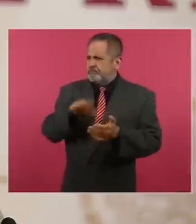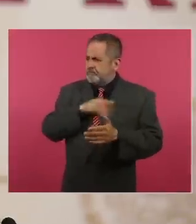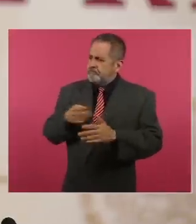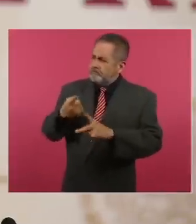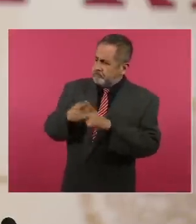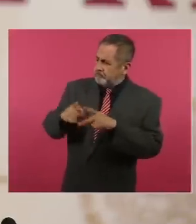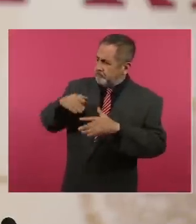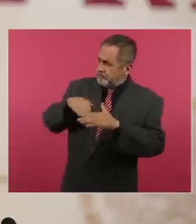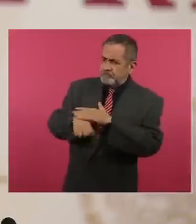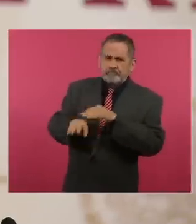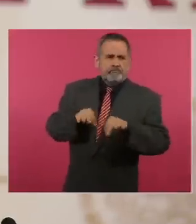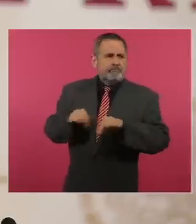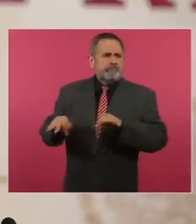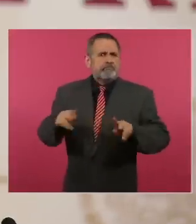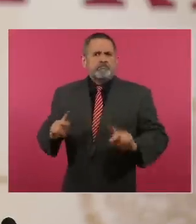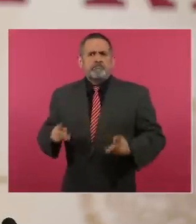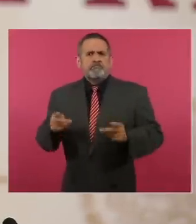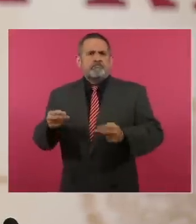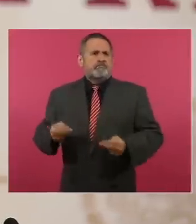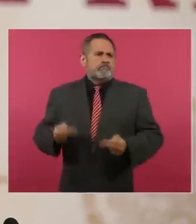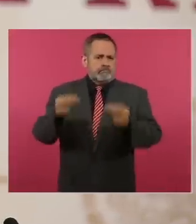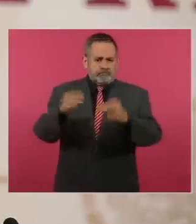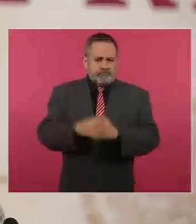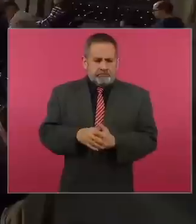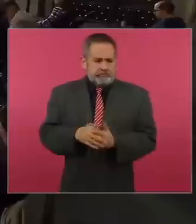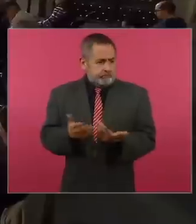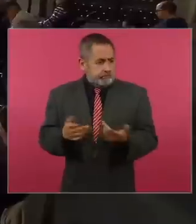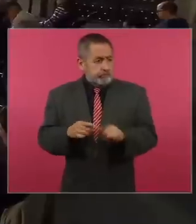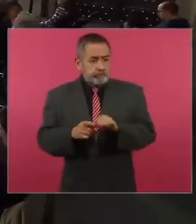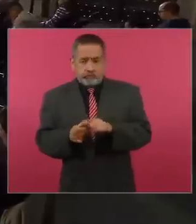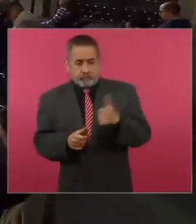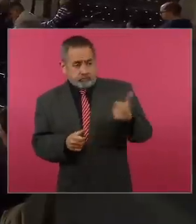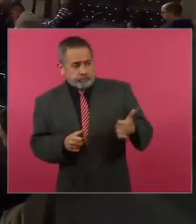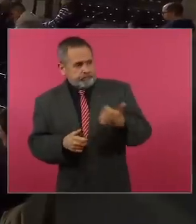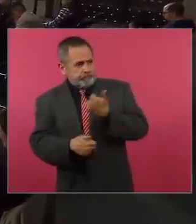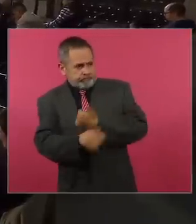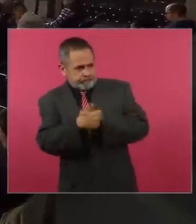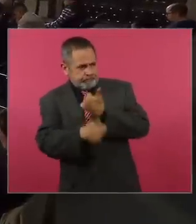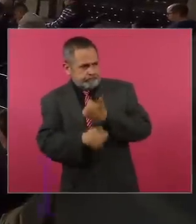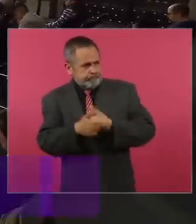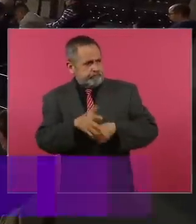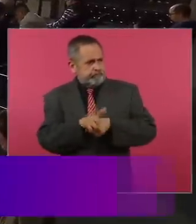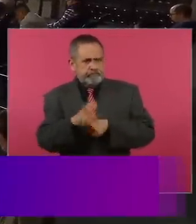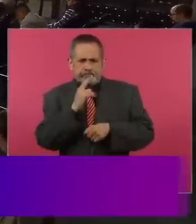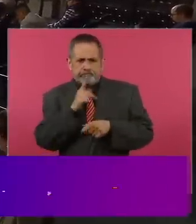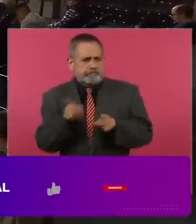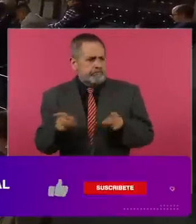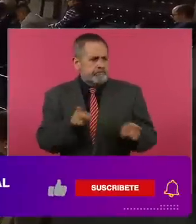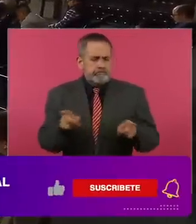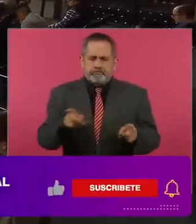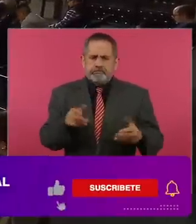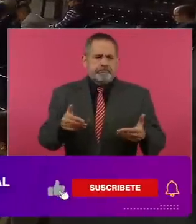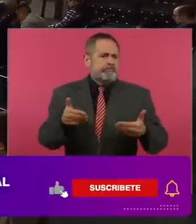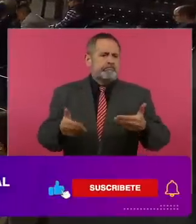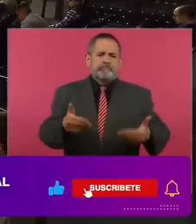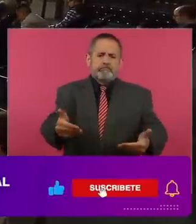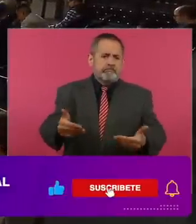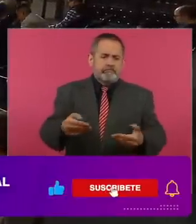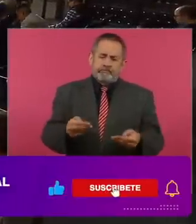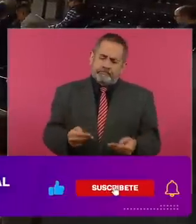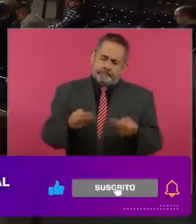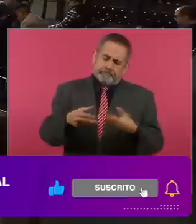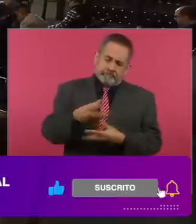funcionamiento incrementará la competitividad en el sector de la aviación al contribuir en el crecimiento y